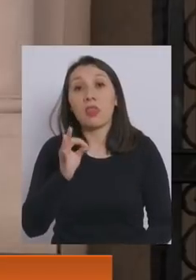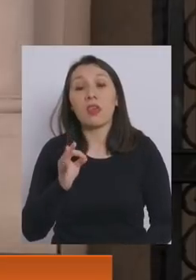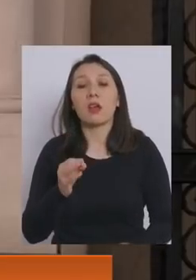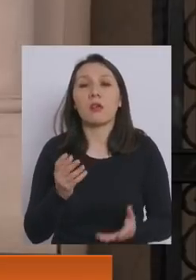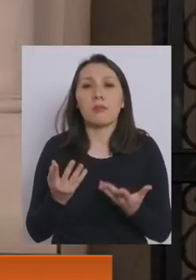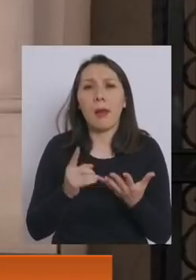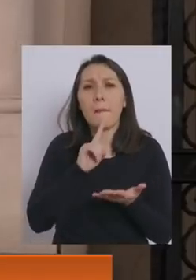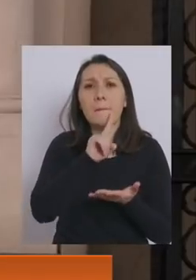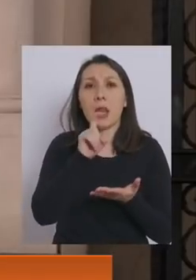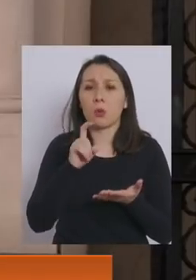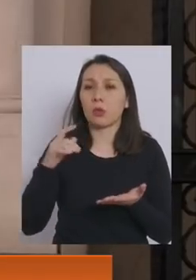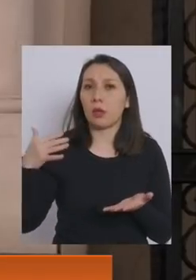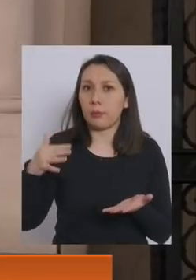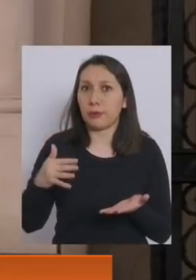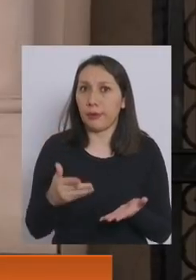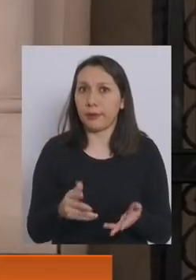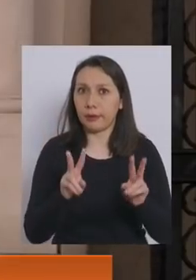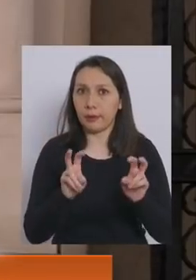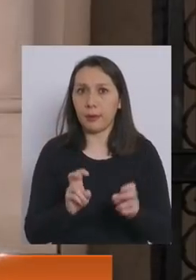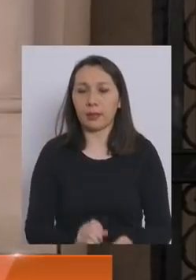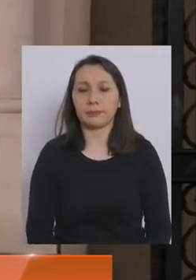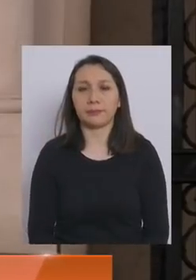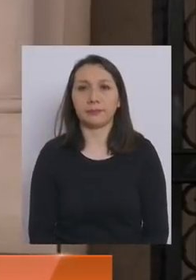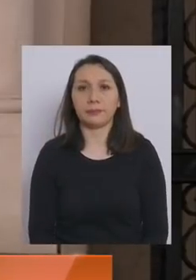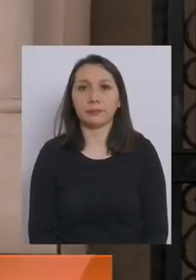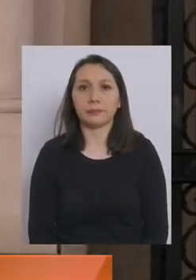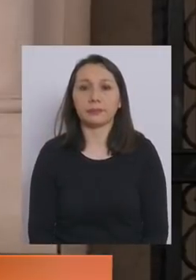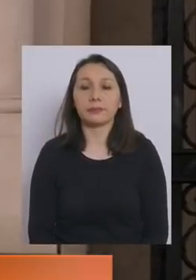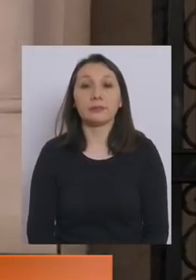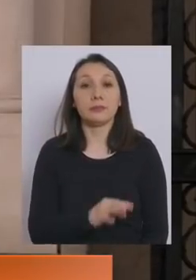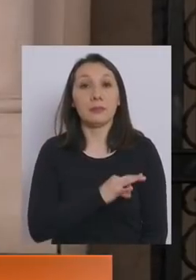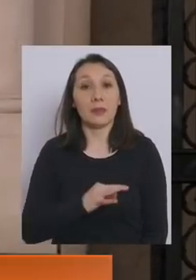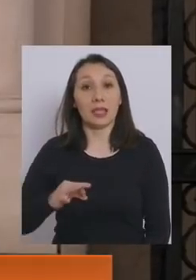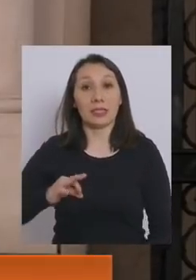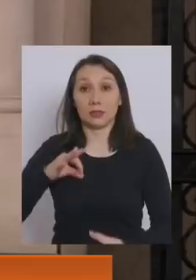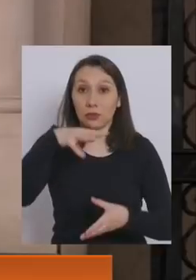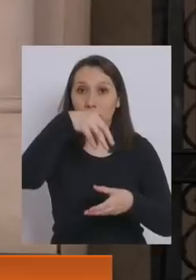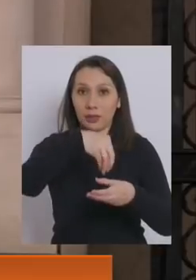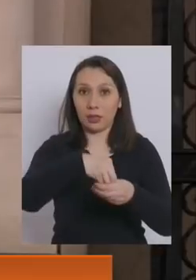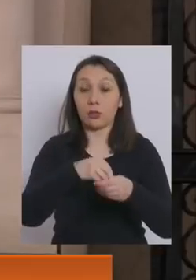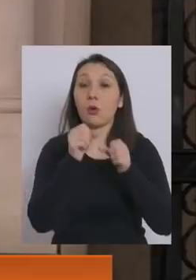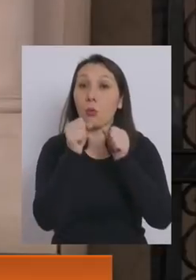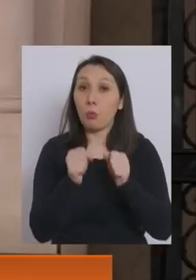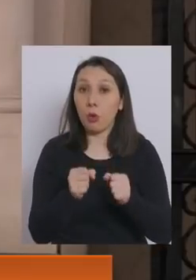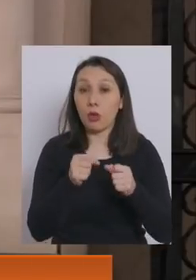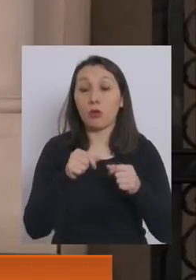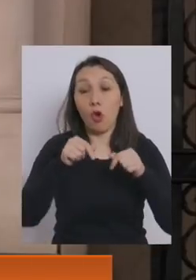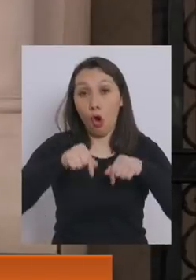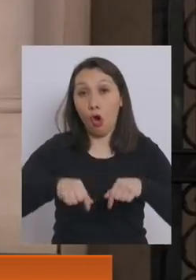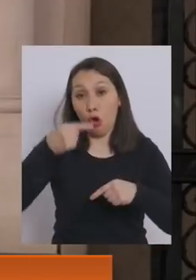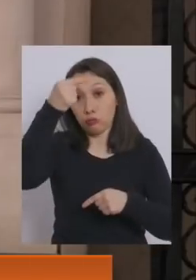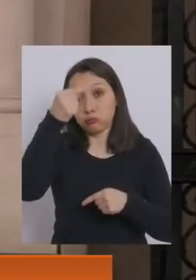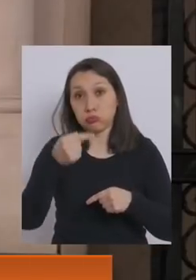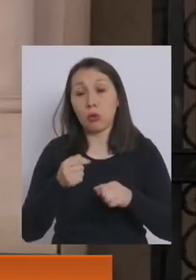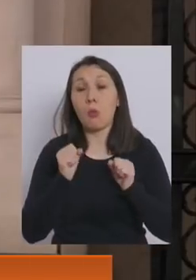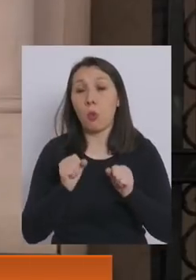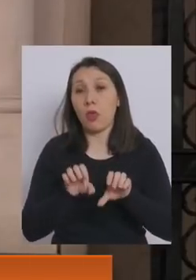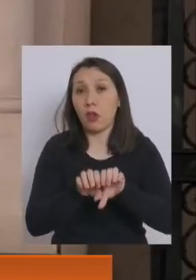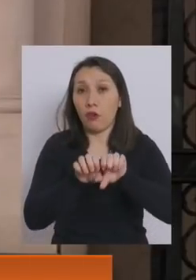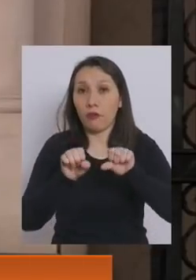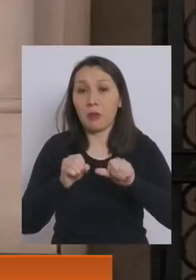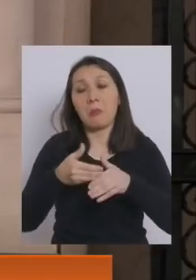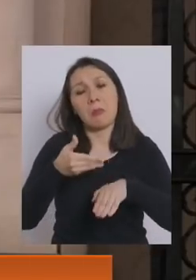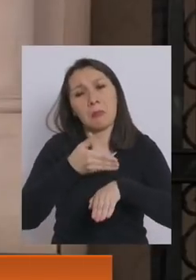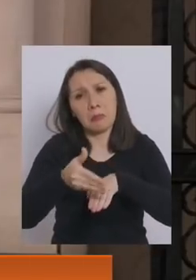minuto que era una pregunta relevante. Bueno, el Ministro de Interior es posible que durante el día de hoy, y se lo podrá confirmar él